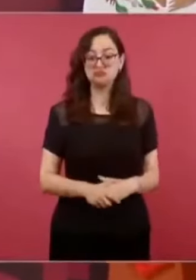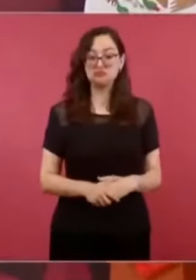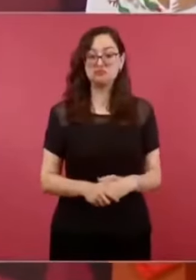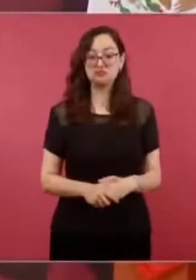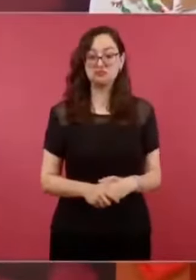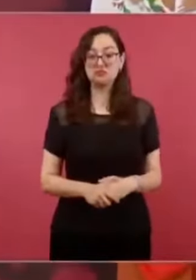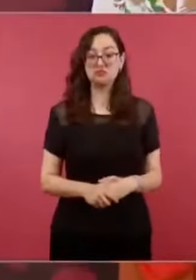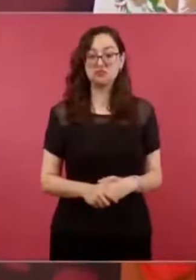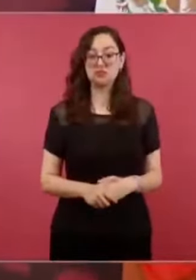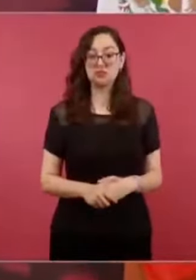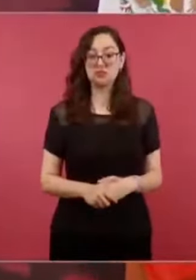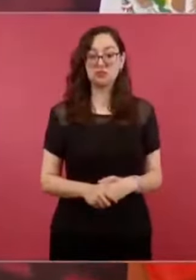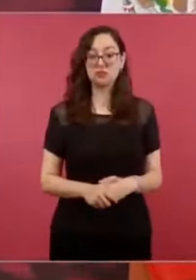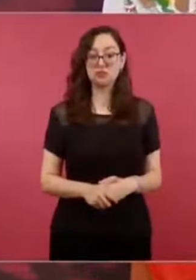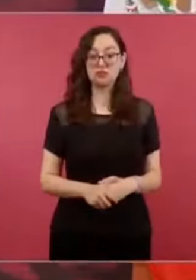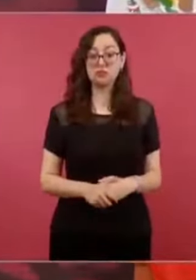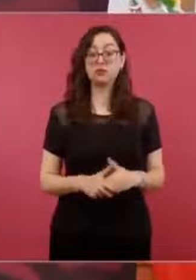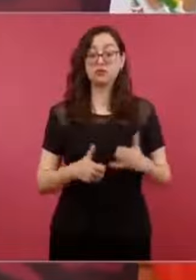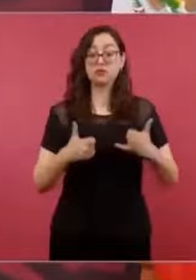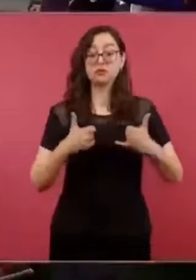Los jóvenes